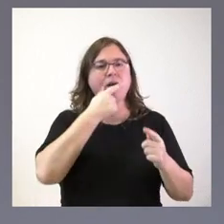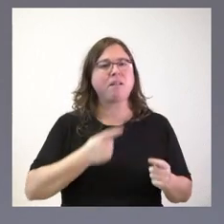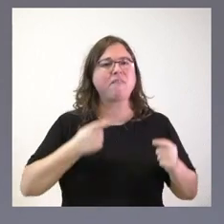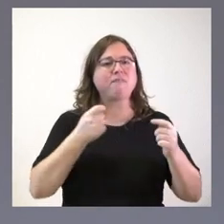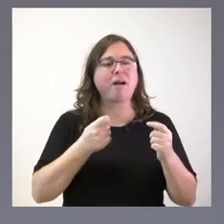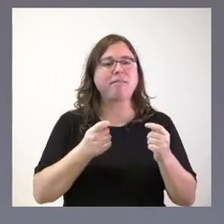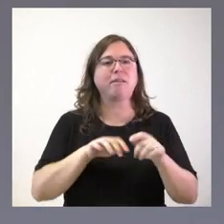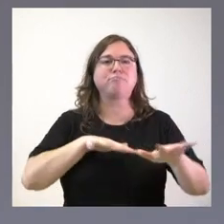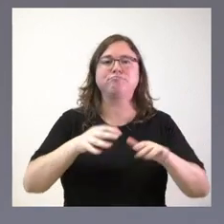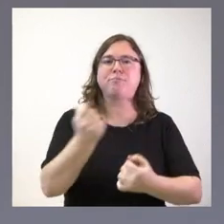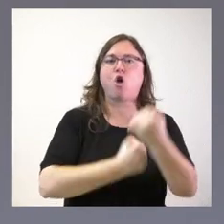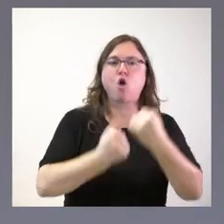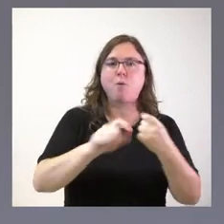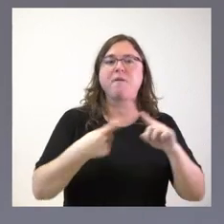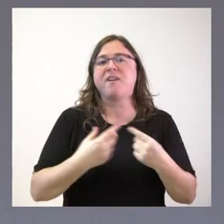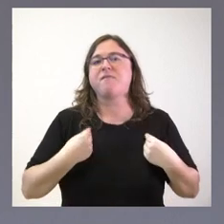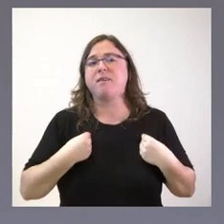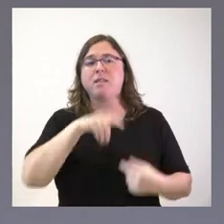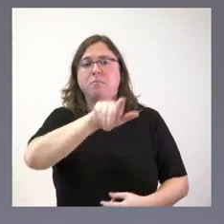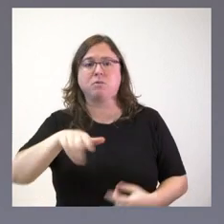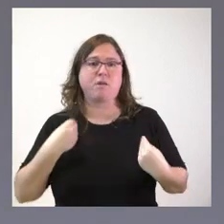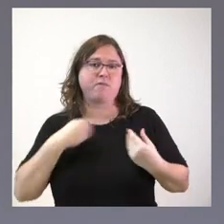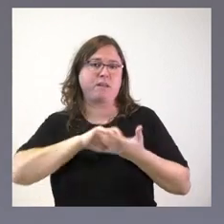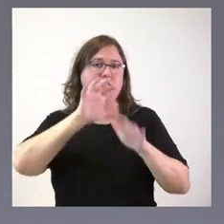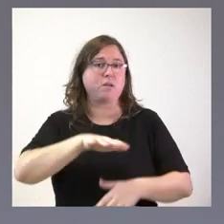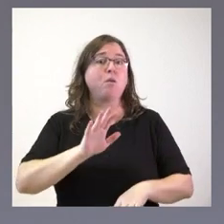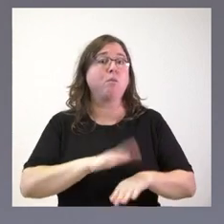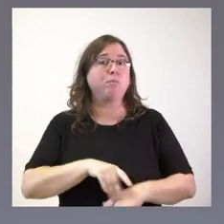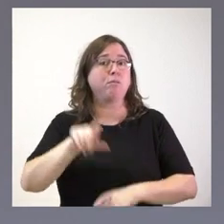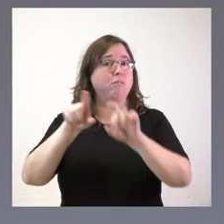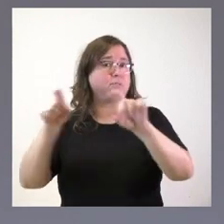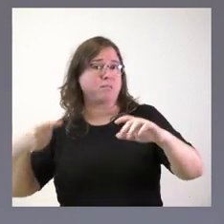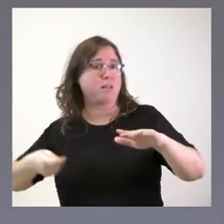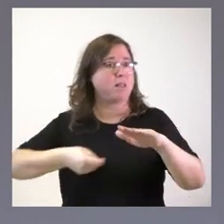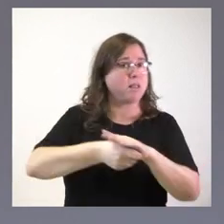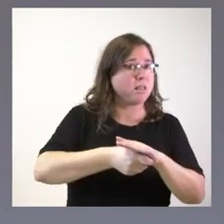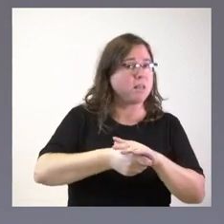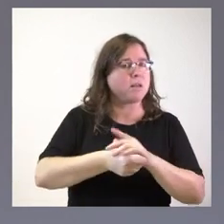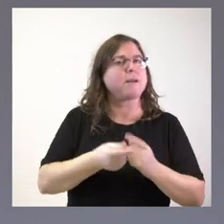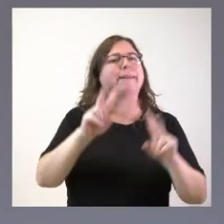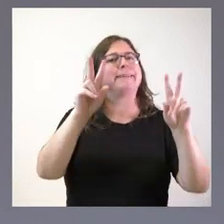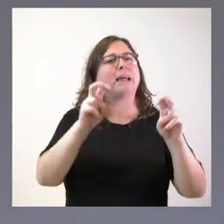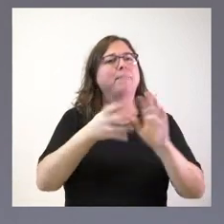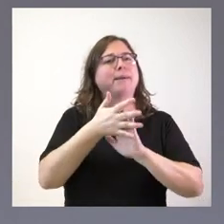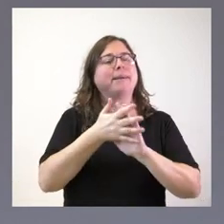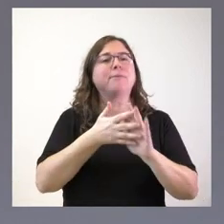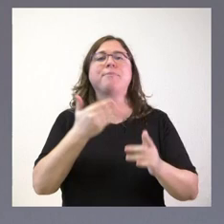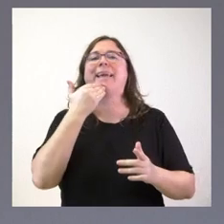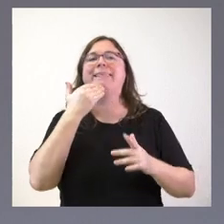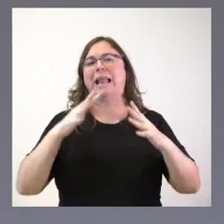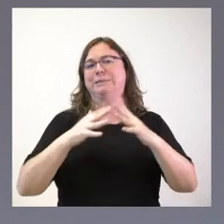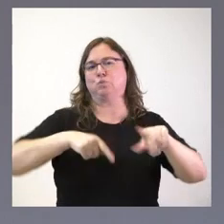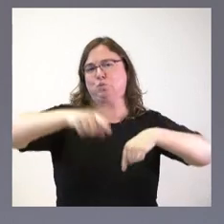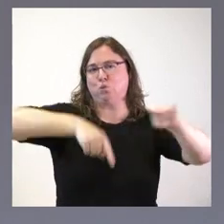económica y la vida de las personas en Castilla y León. Y es que los inversores no solo valoran cuestiones como el Estado de las infraestructuras,